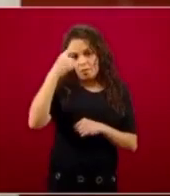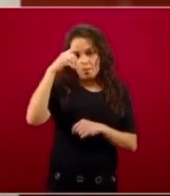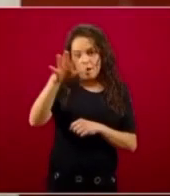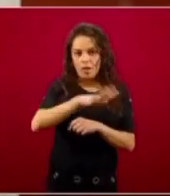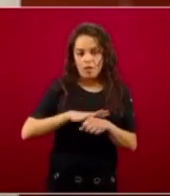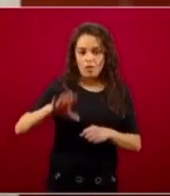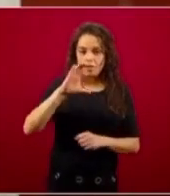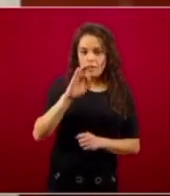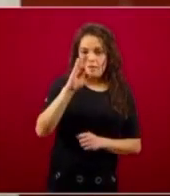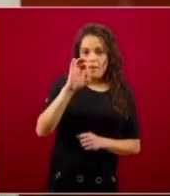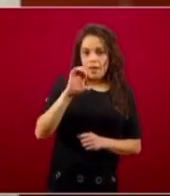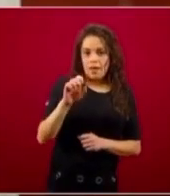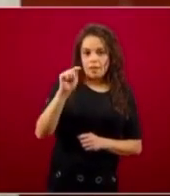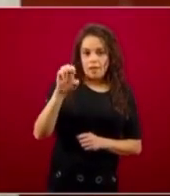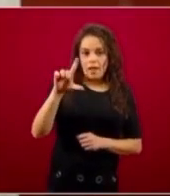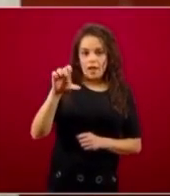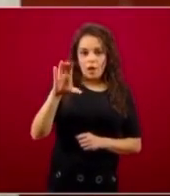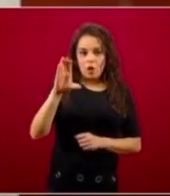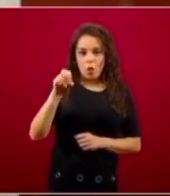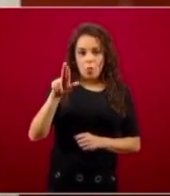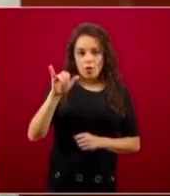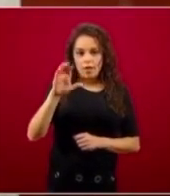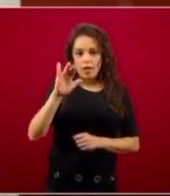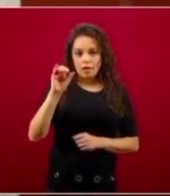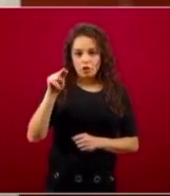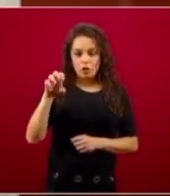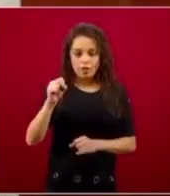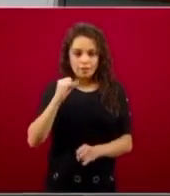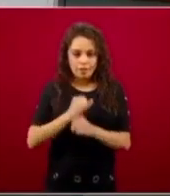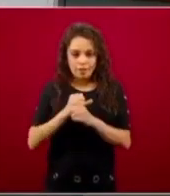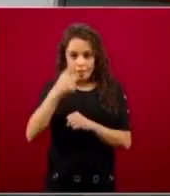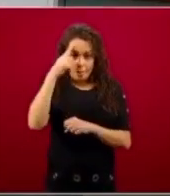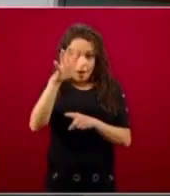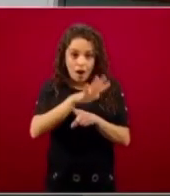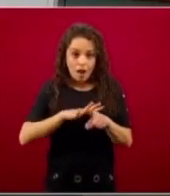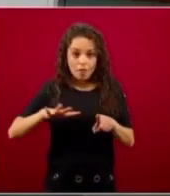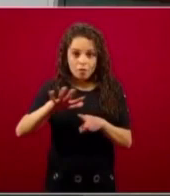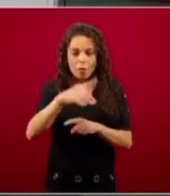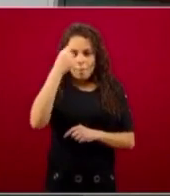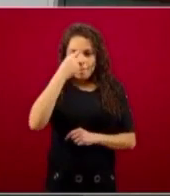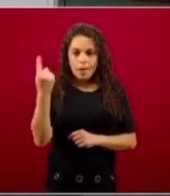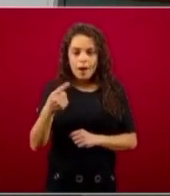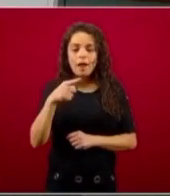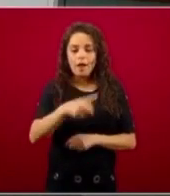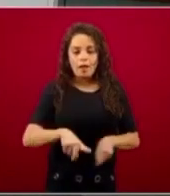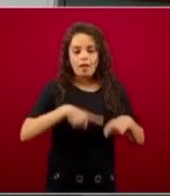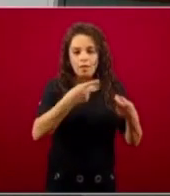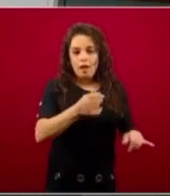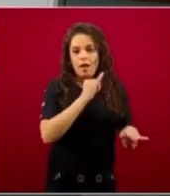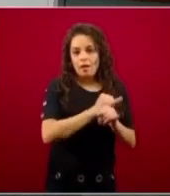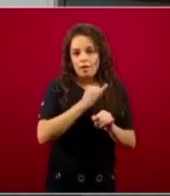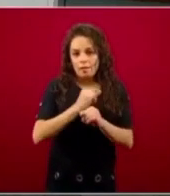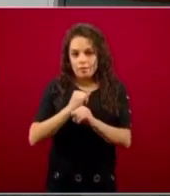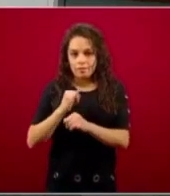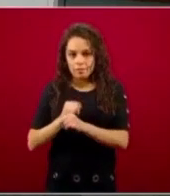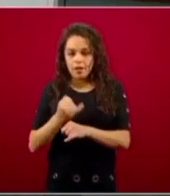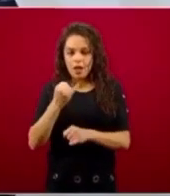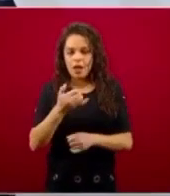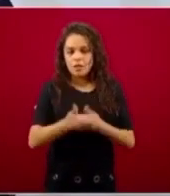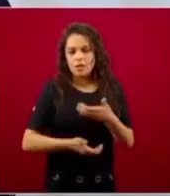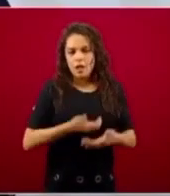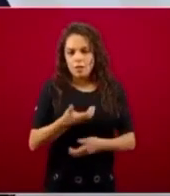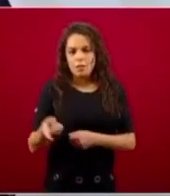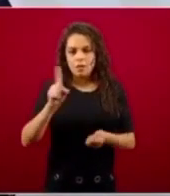CFE Telecomunicaciones Internet para Todos se ocupará de brindar conectividad y servicios de